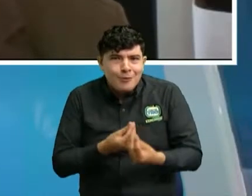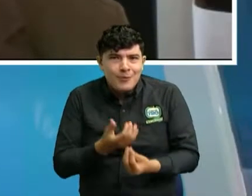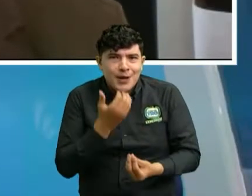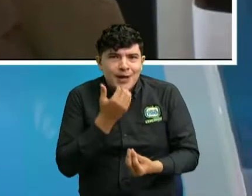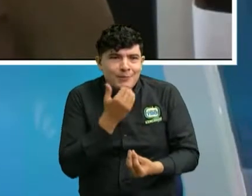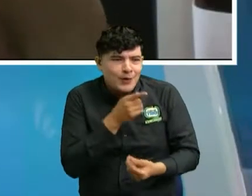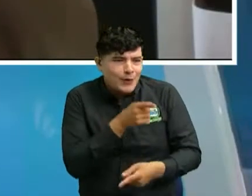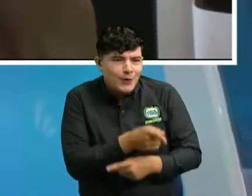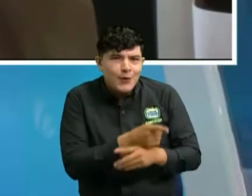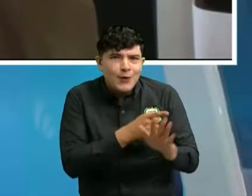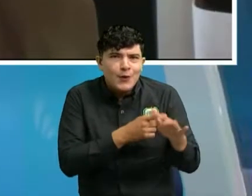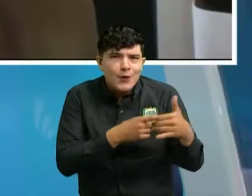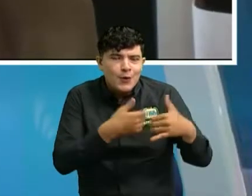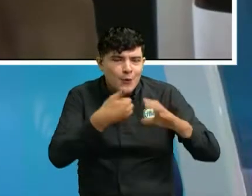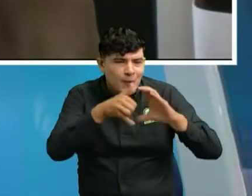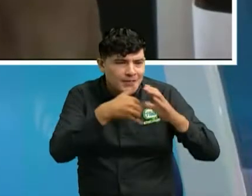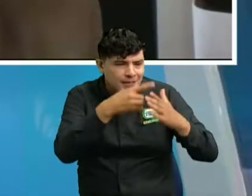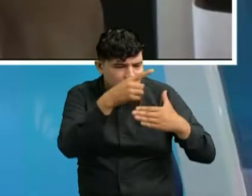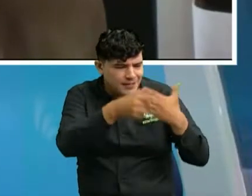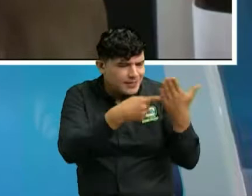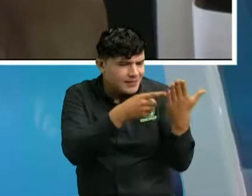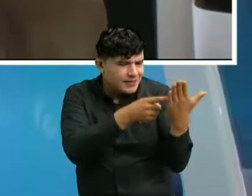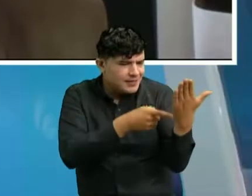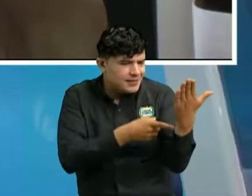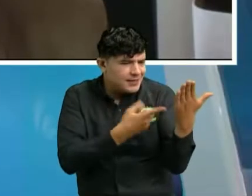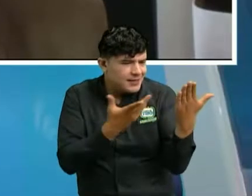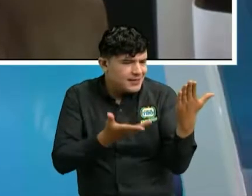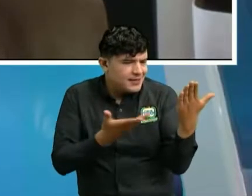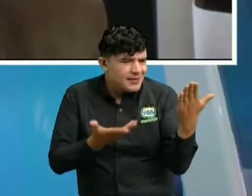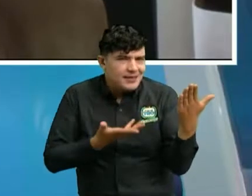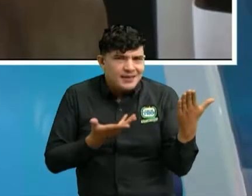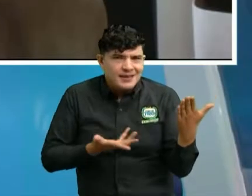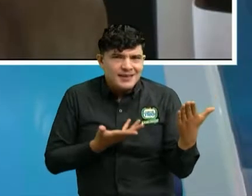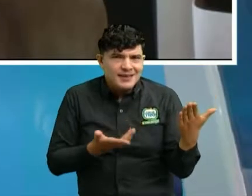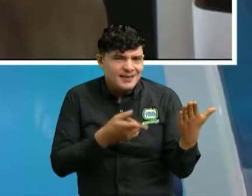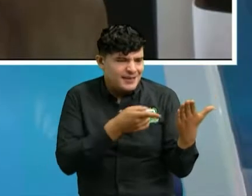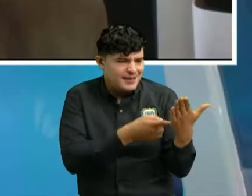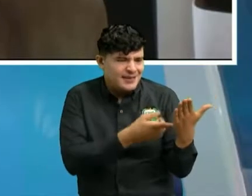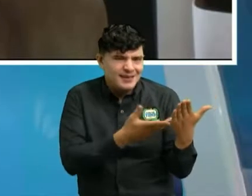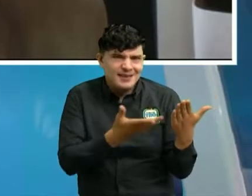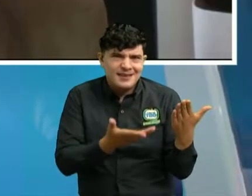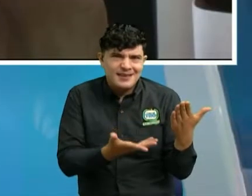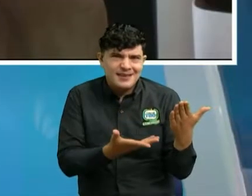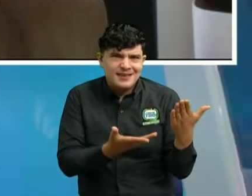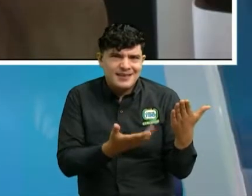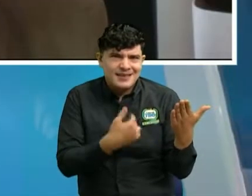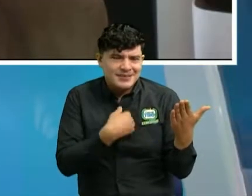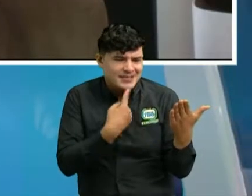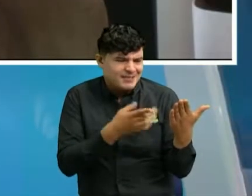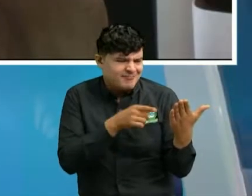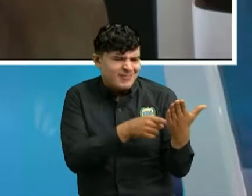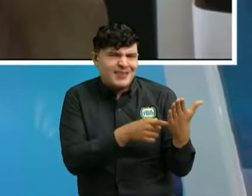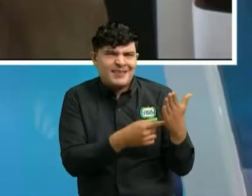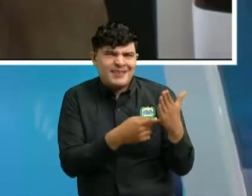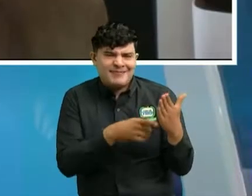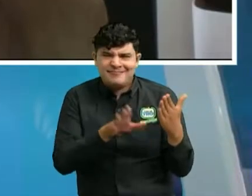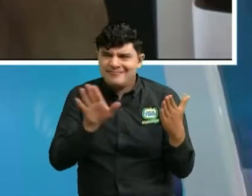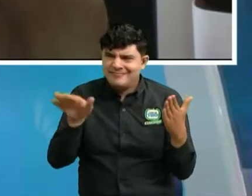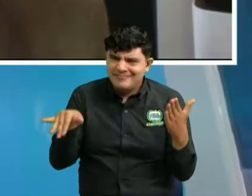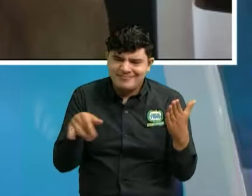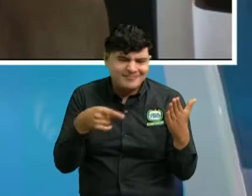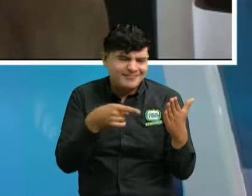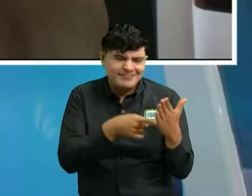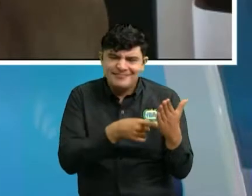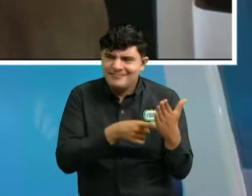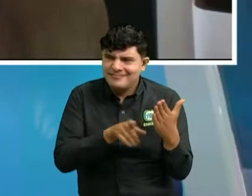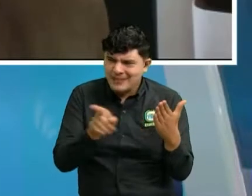contactos a escribirme y decirme, oiga, usted tiene otro WhatsApp, es que me están escribiendo y usted me está vendiendo unos dólares? O sea, esta situación, de alguna manera, esta estafa que se